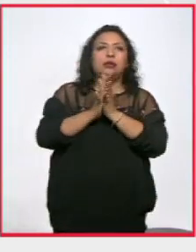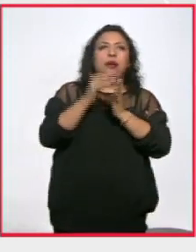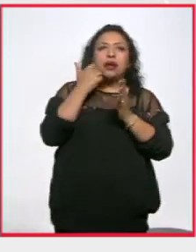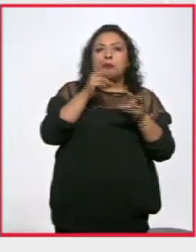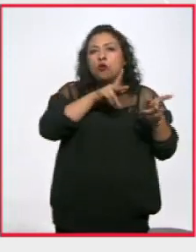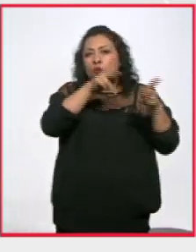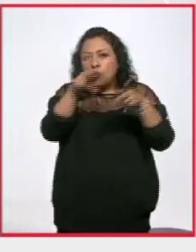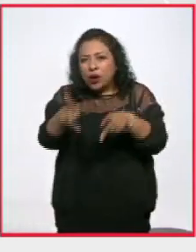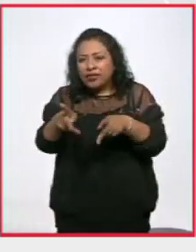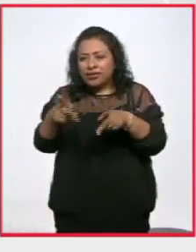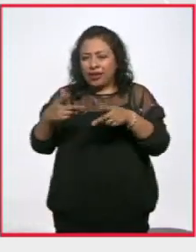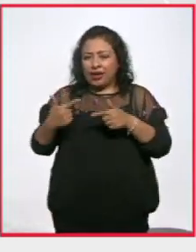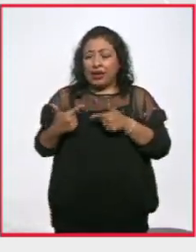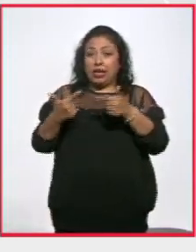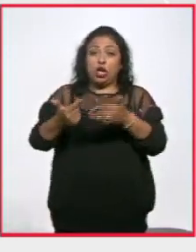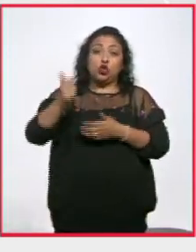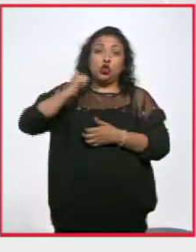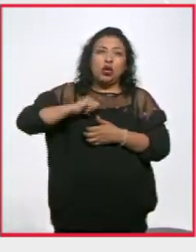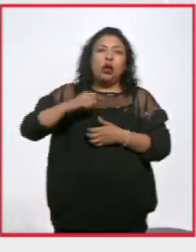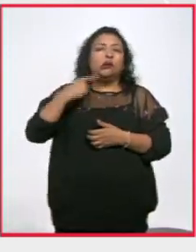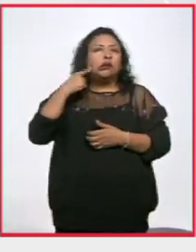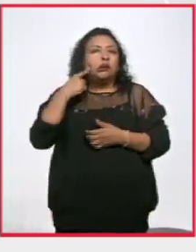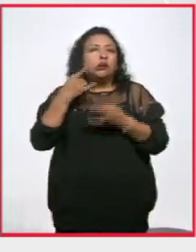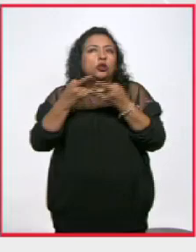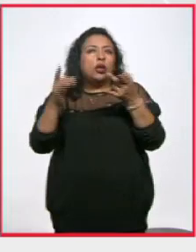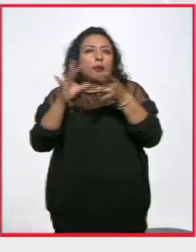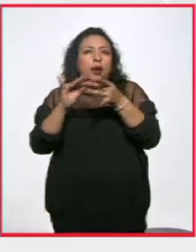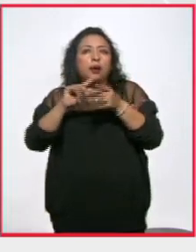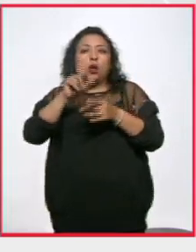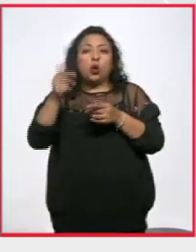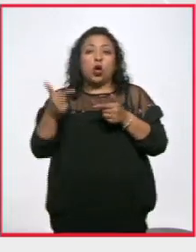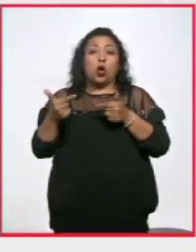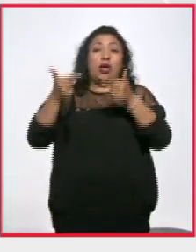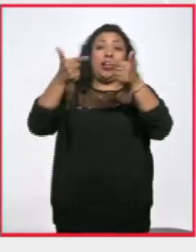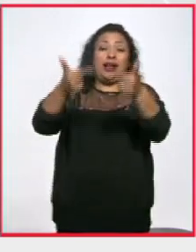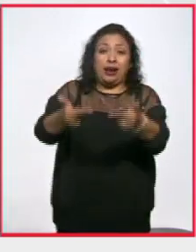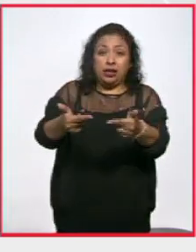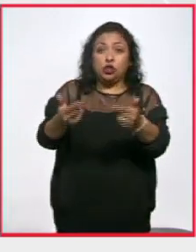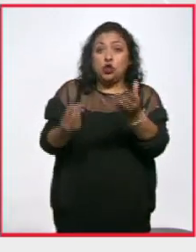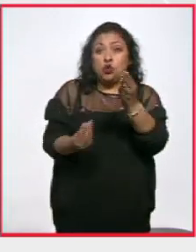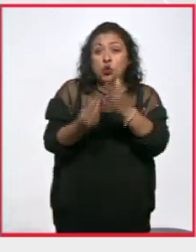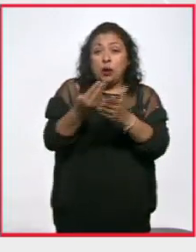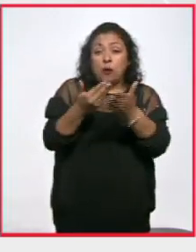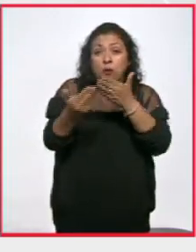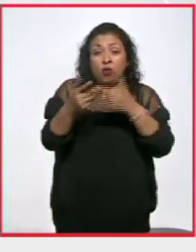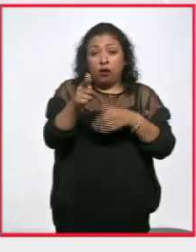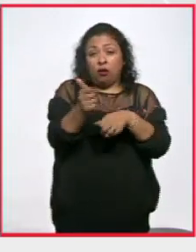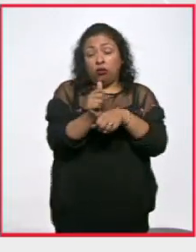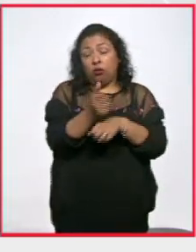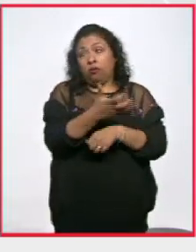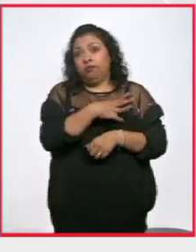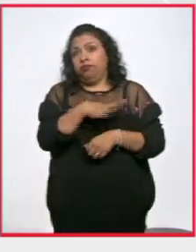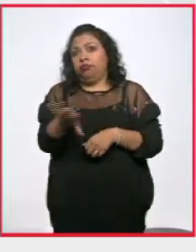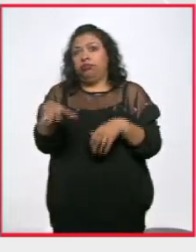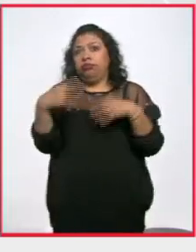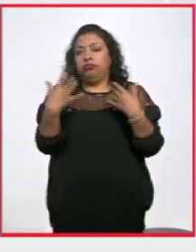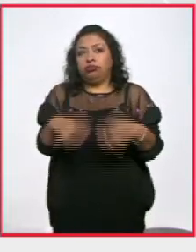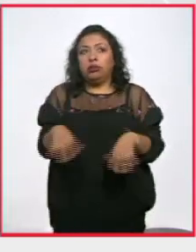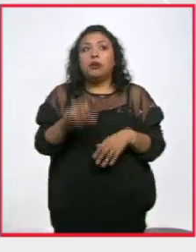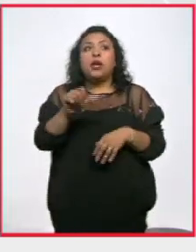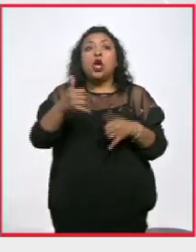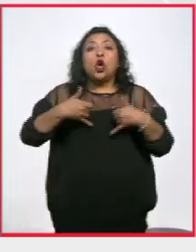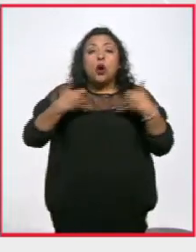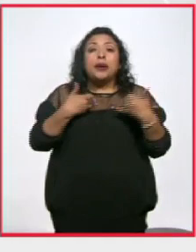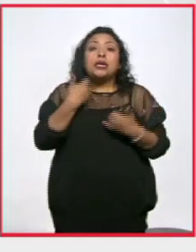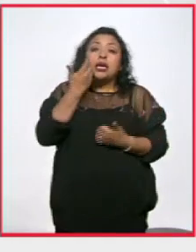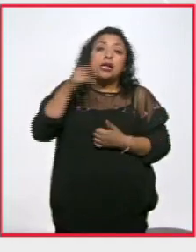puente entre esa generación de la cual escuchamos sus relatos y la siguiente generación que son estos actores increíbles y los chavos que vienen y se